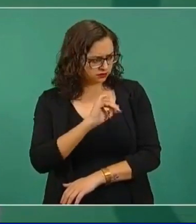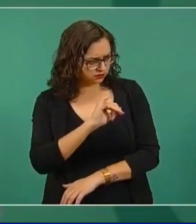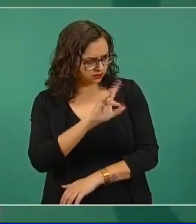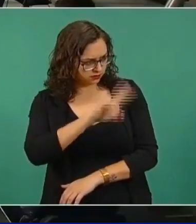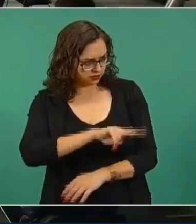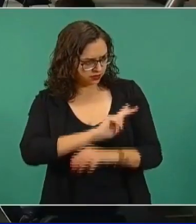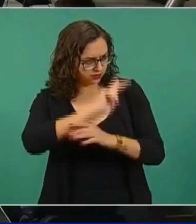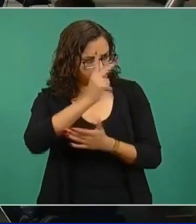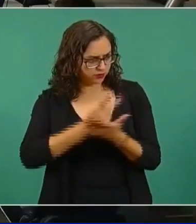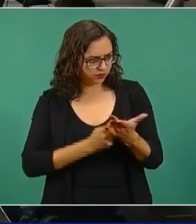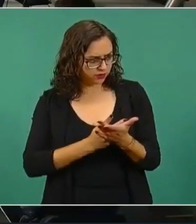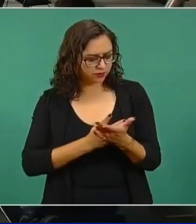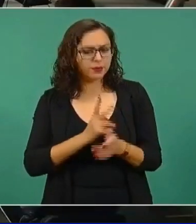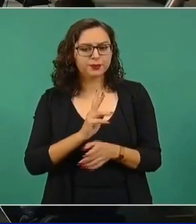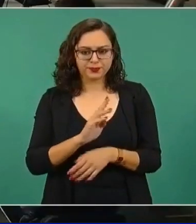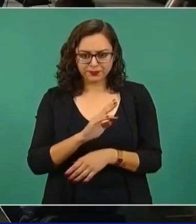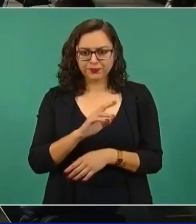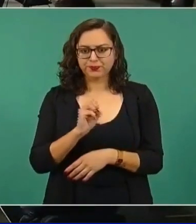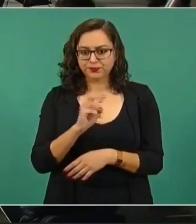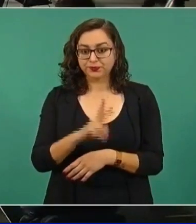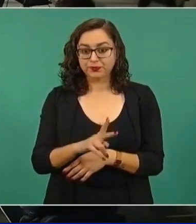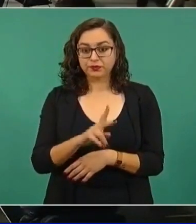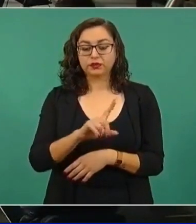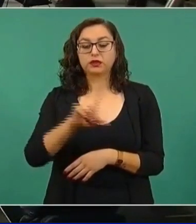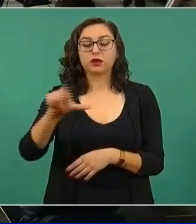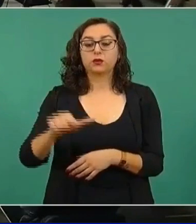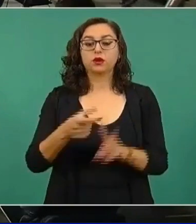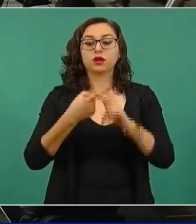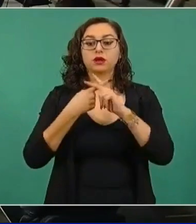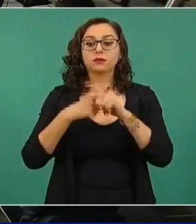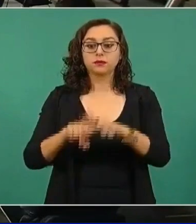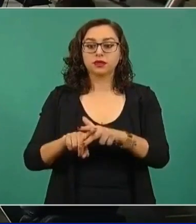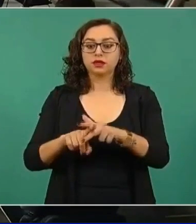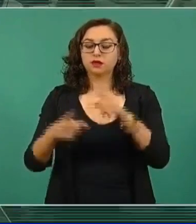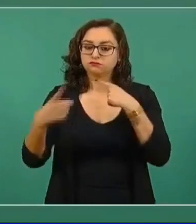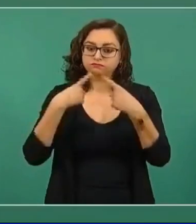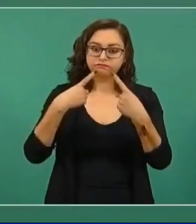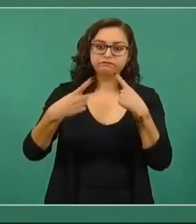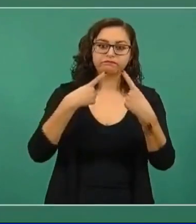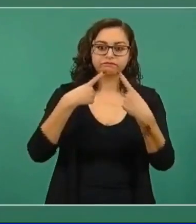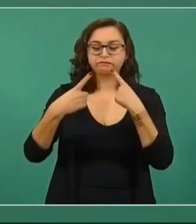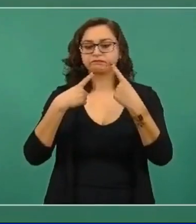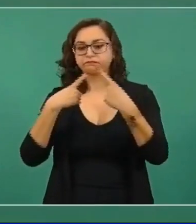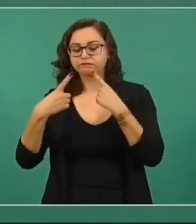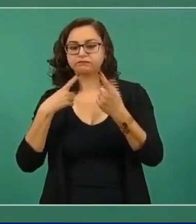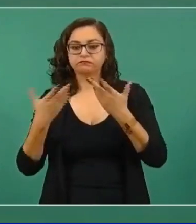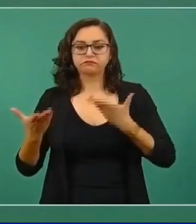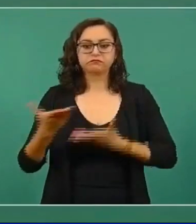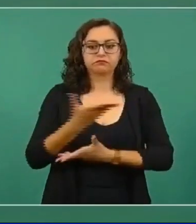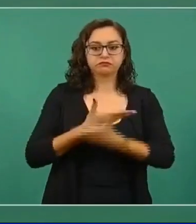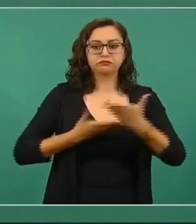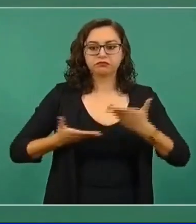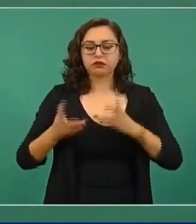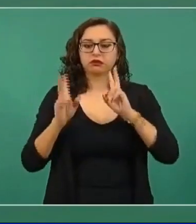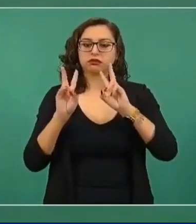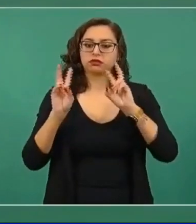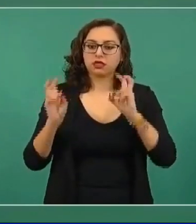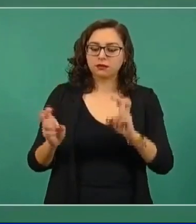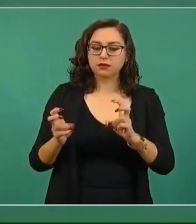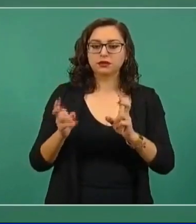programa, Jesús. Y empiezan las mesas para tratar todos los temas.